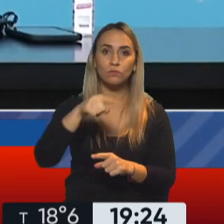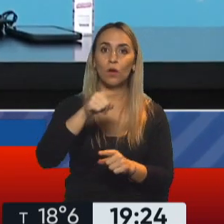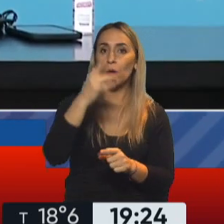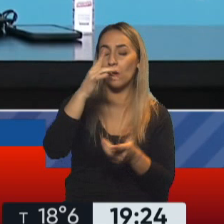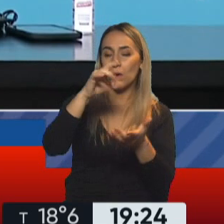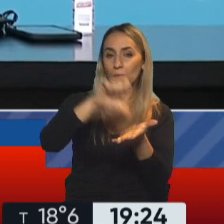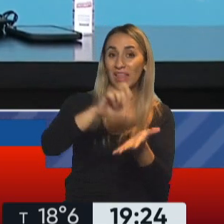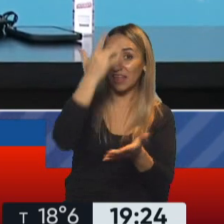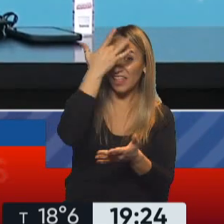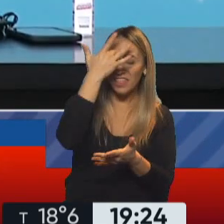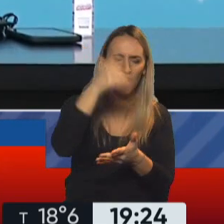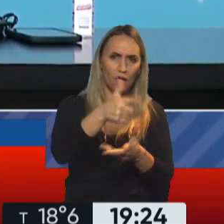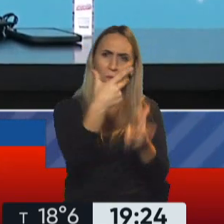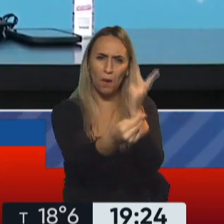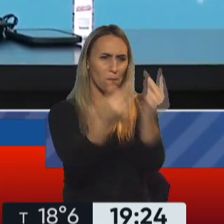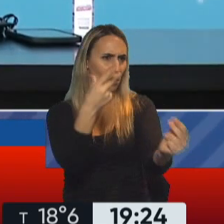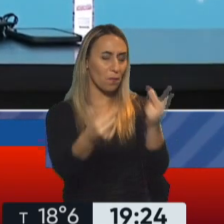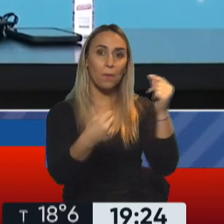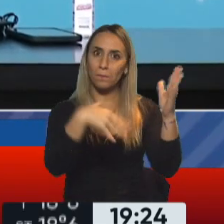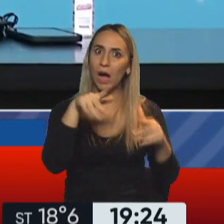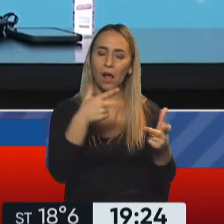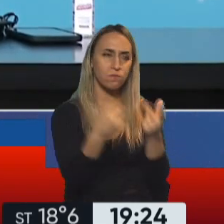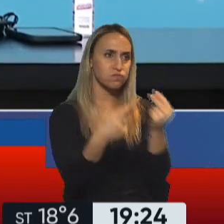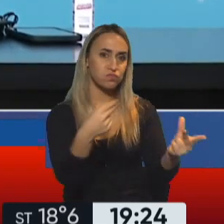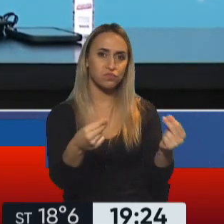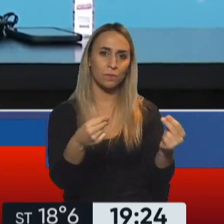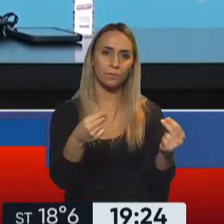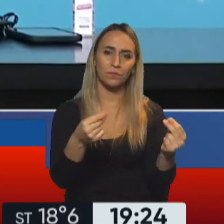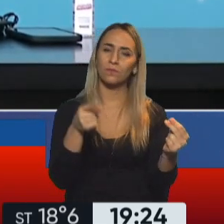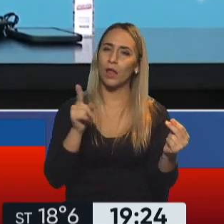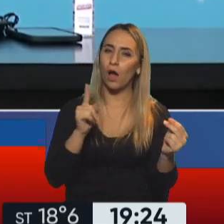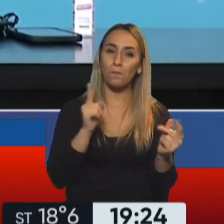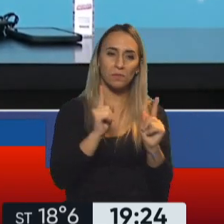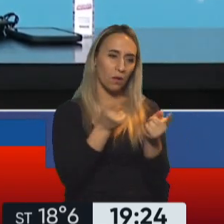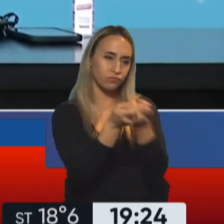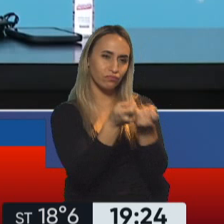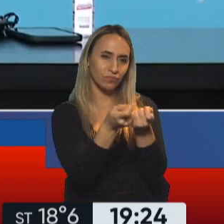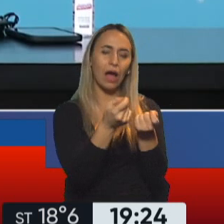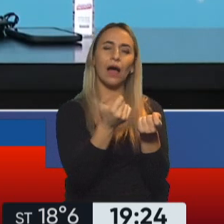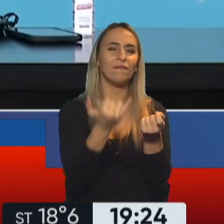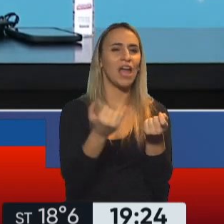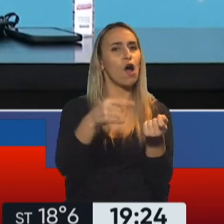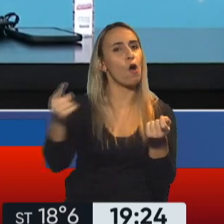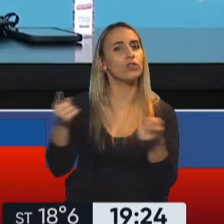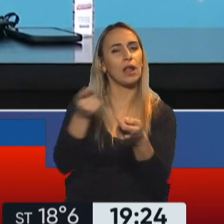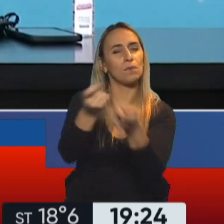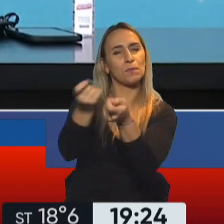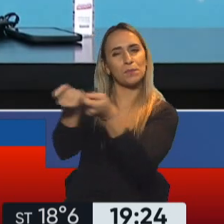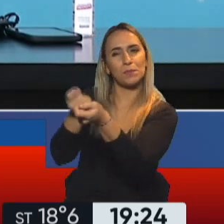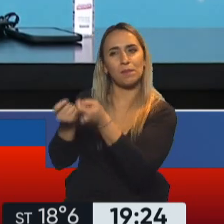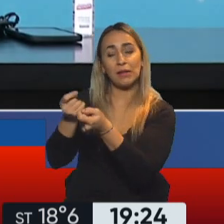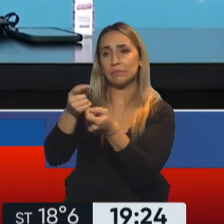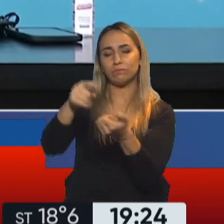esta negociación fue la que prosperó de varias o si la provincia de Buenos Aires eligió especialmente